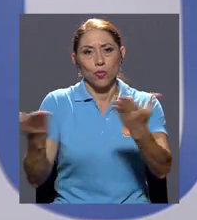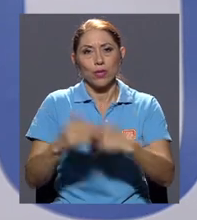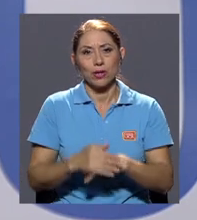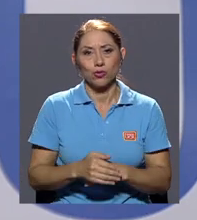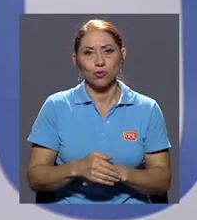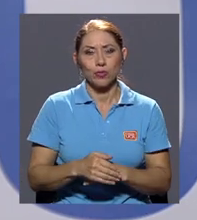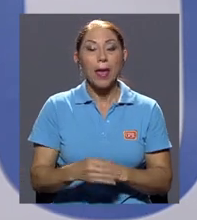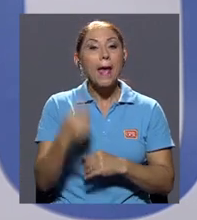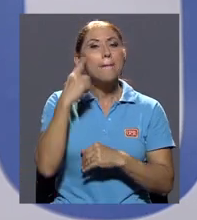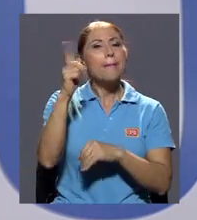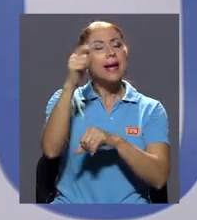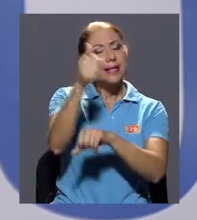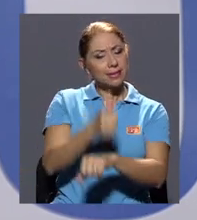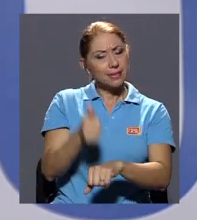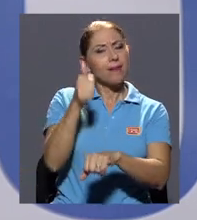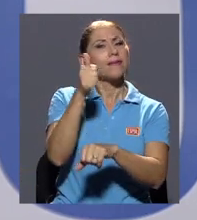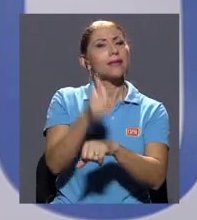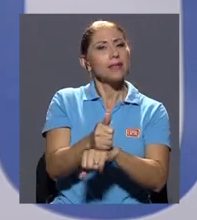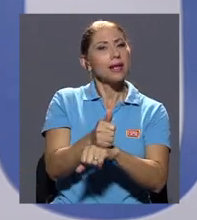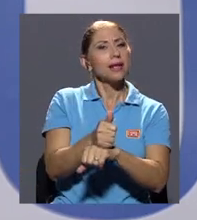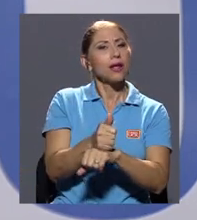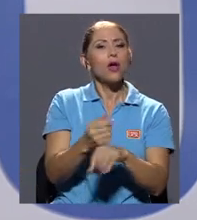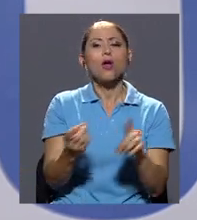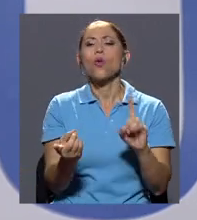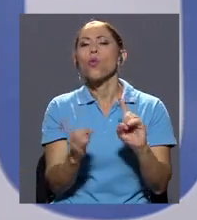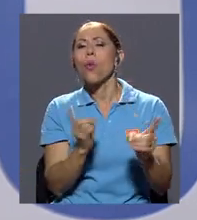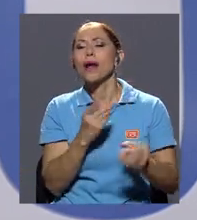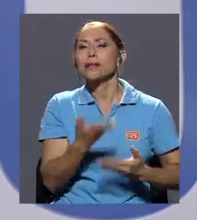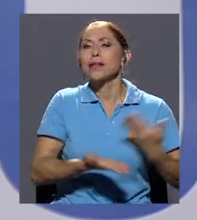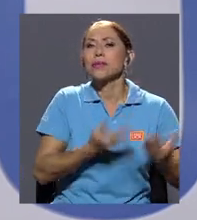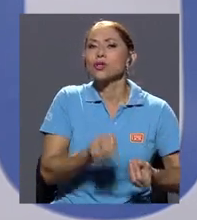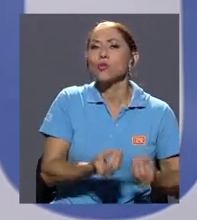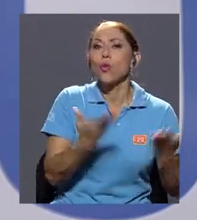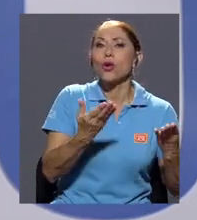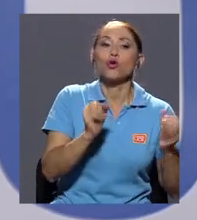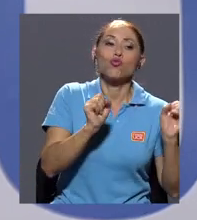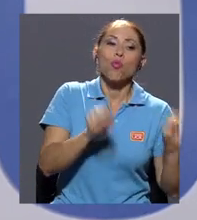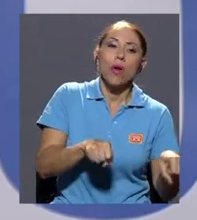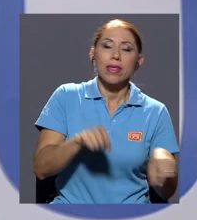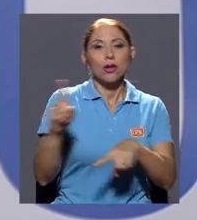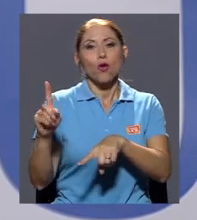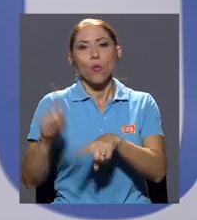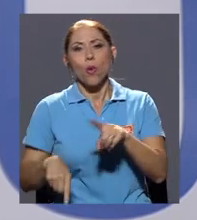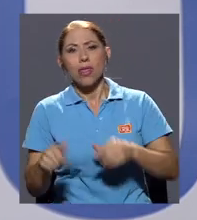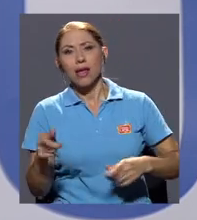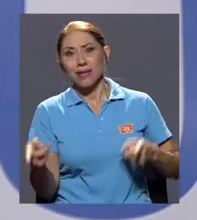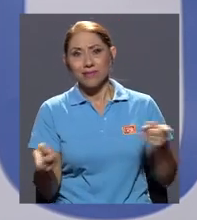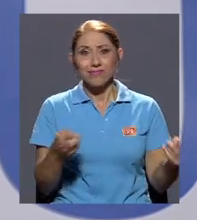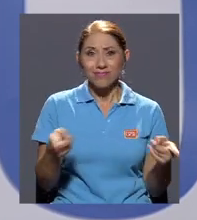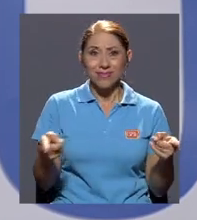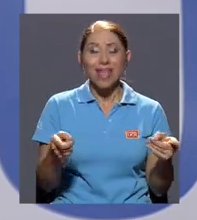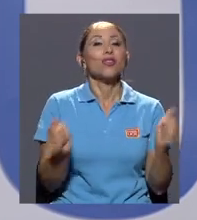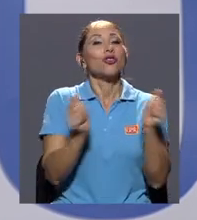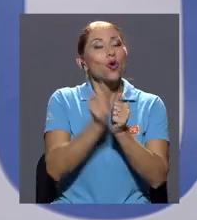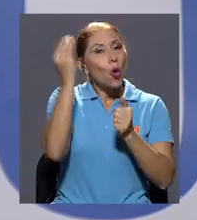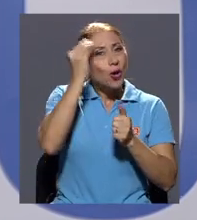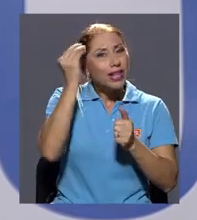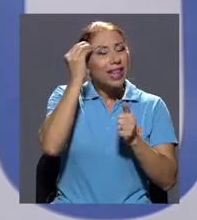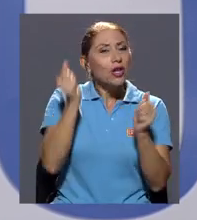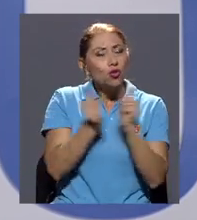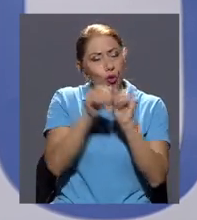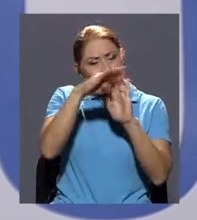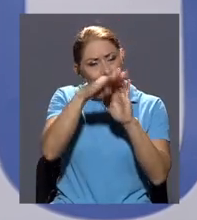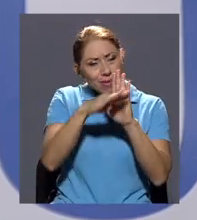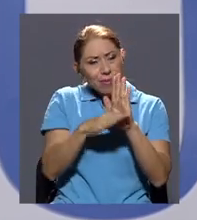definir los servicios públicos y cuáles pueden y cuáles no pueden, se siguieron los criterios y los parámetros de la OIT. La OIT